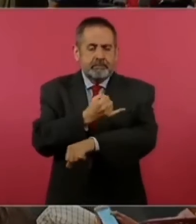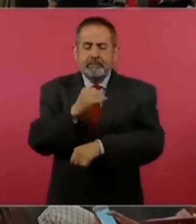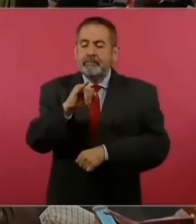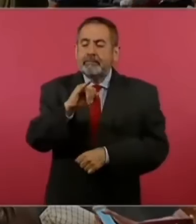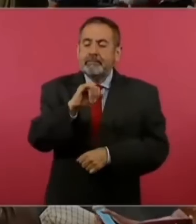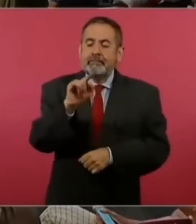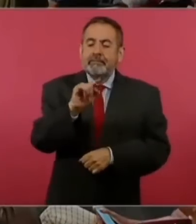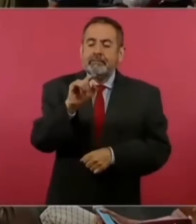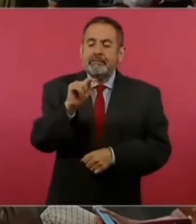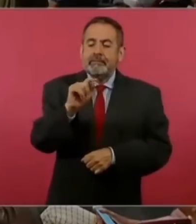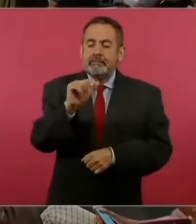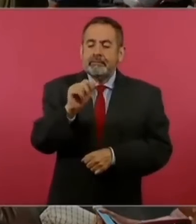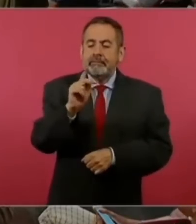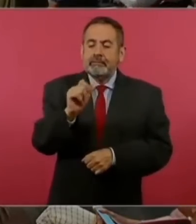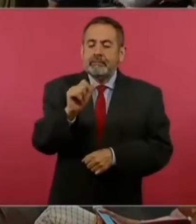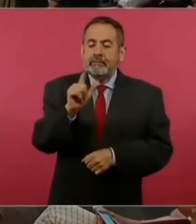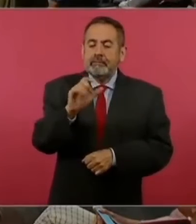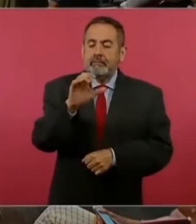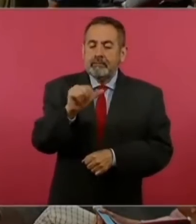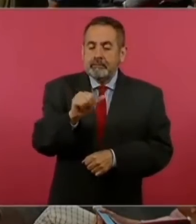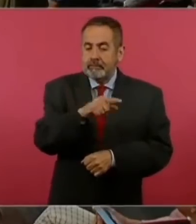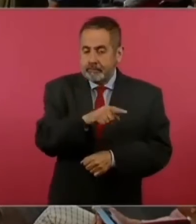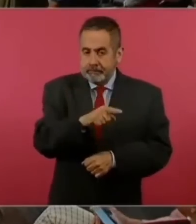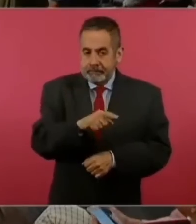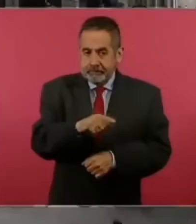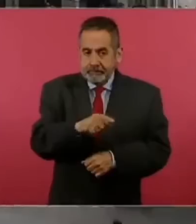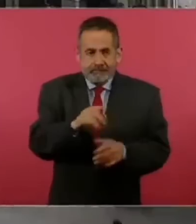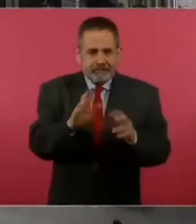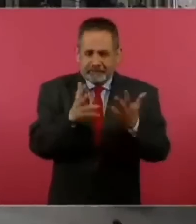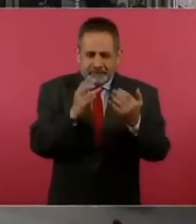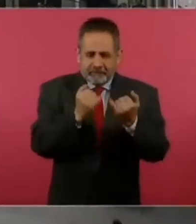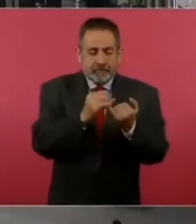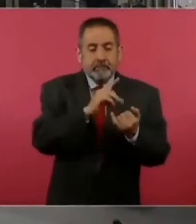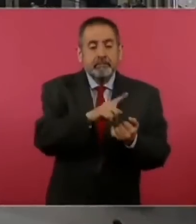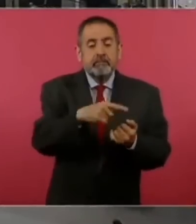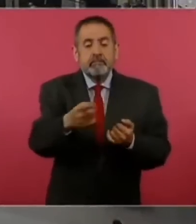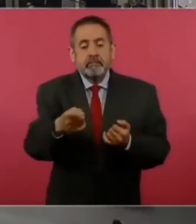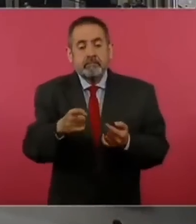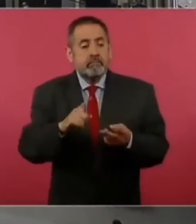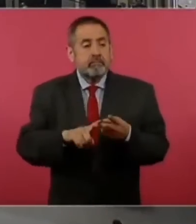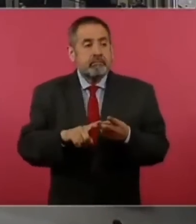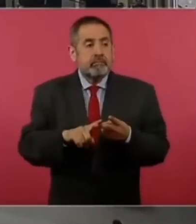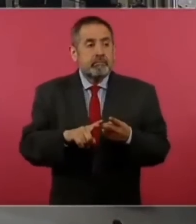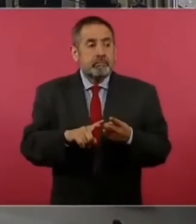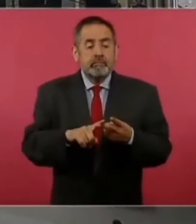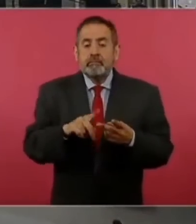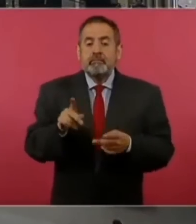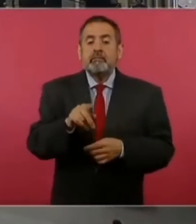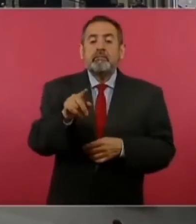así con este modelo nada más que estatal está el de Zumpango